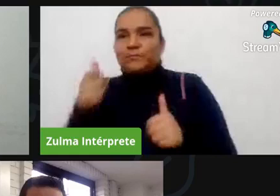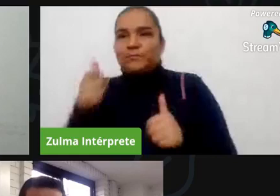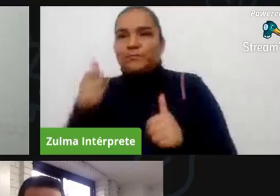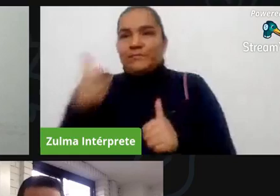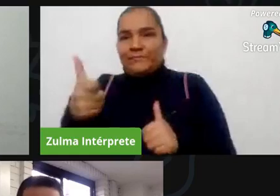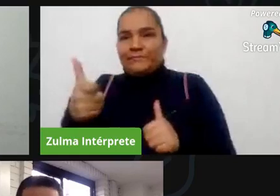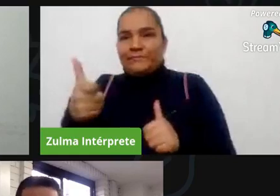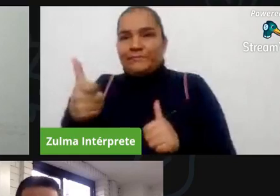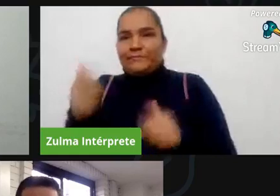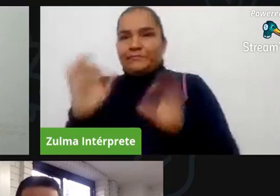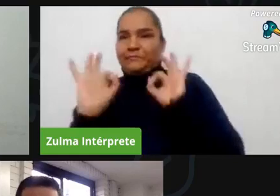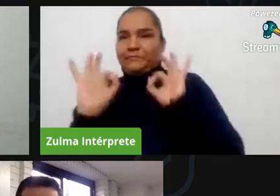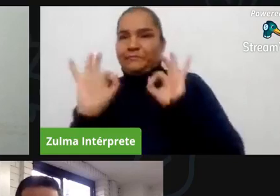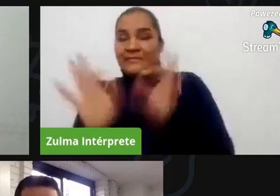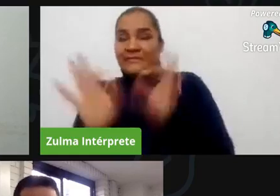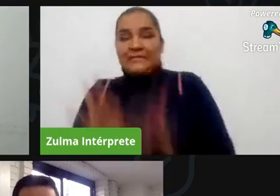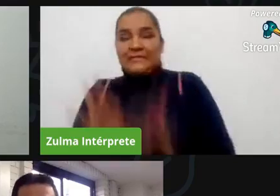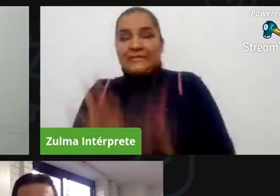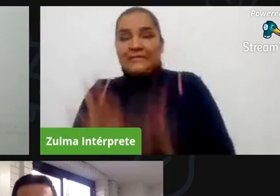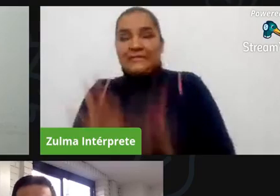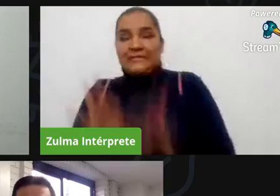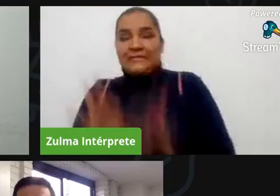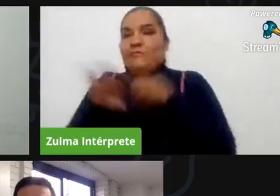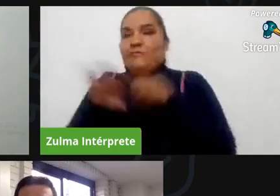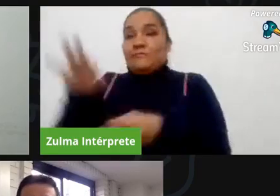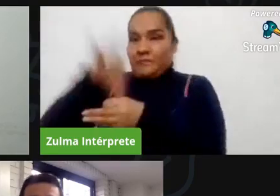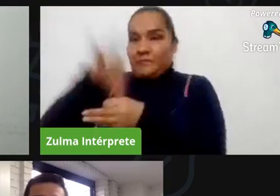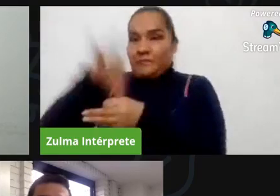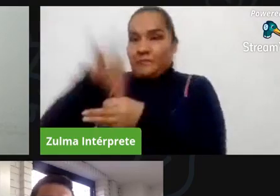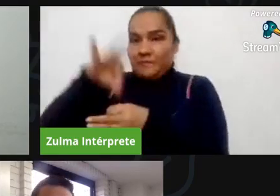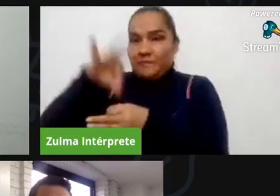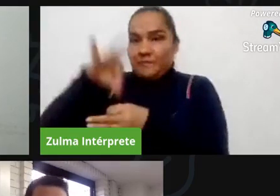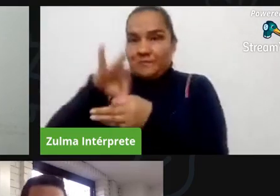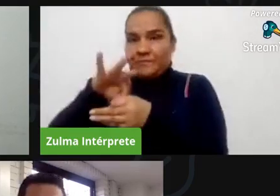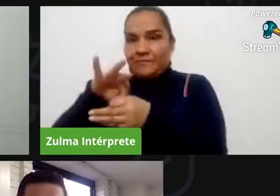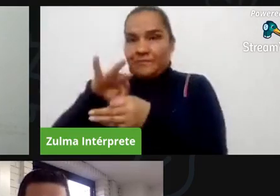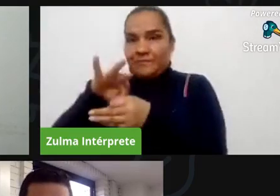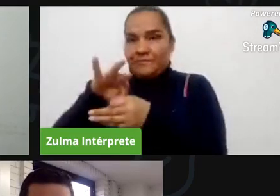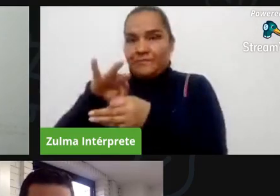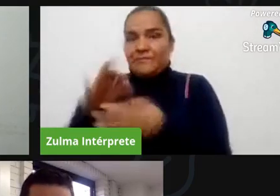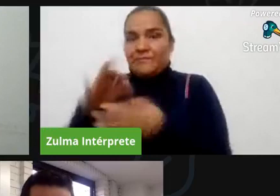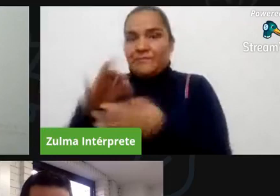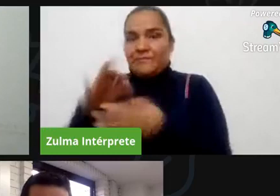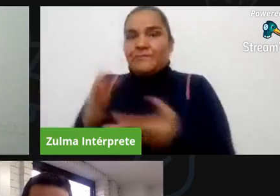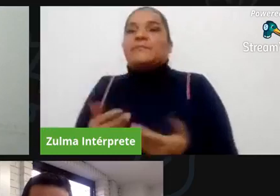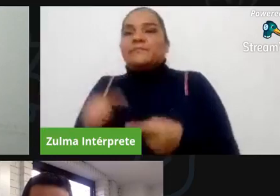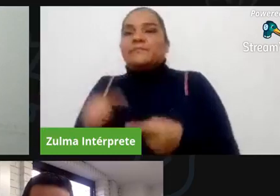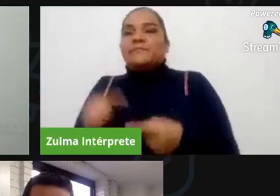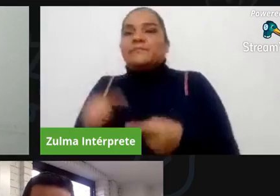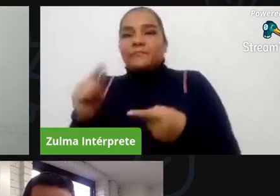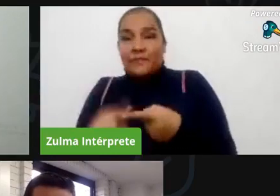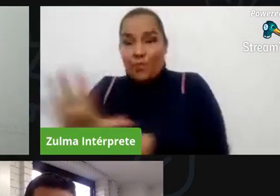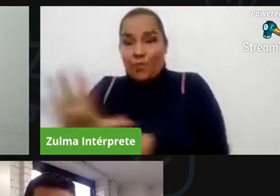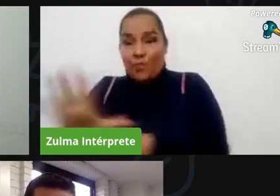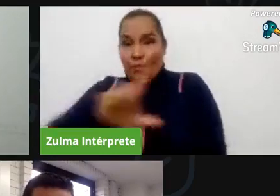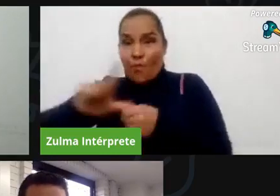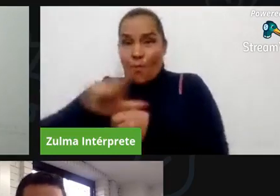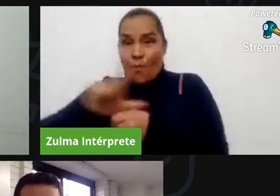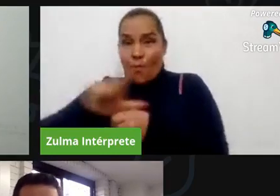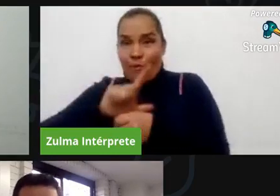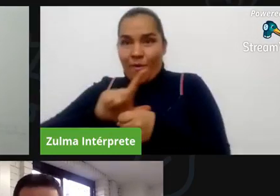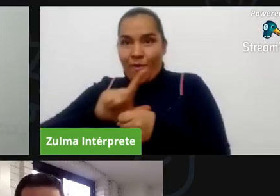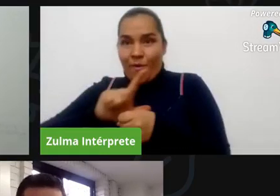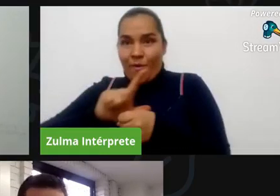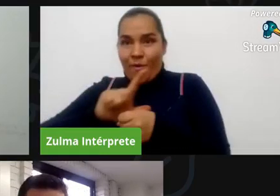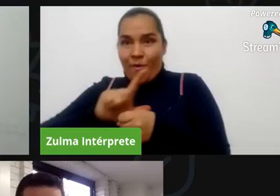más grande que tenemos en materia de participación ciudadana son casi 400 mil personas en censo electoral